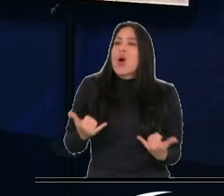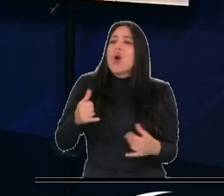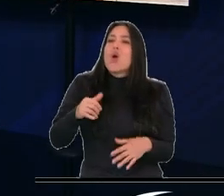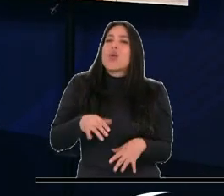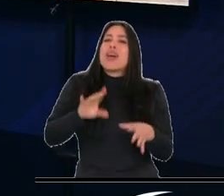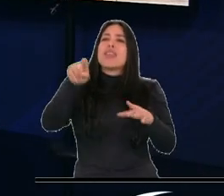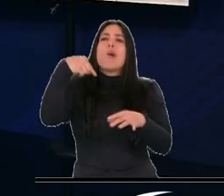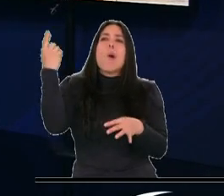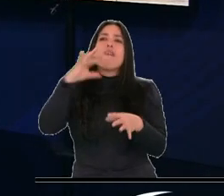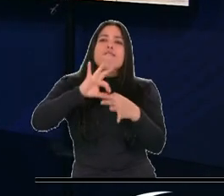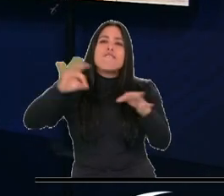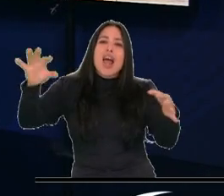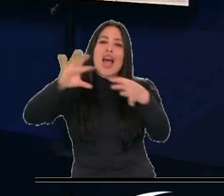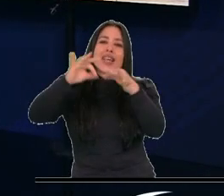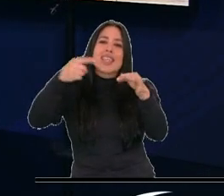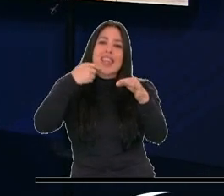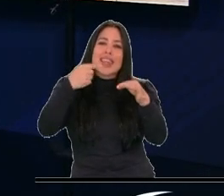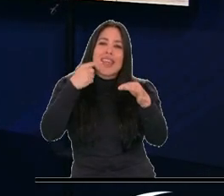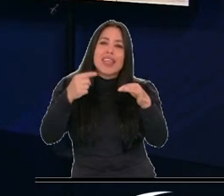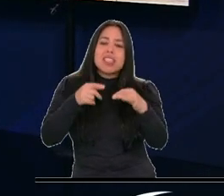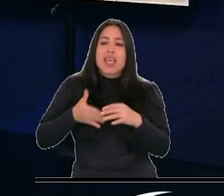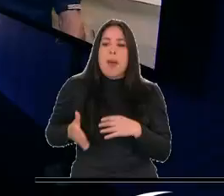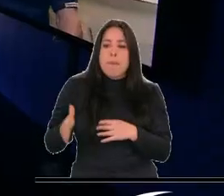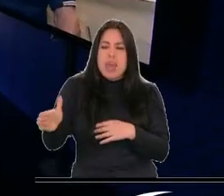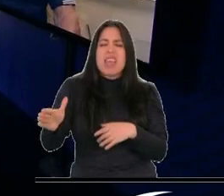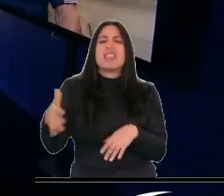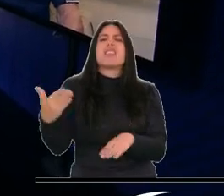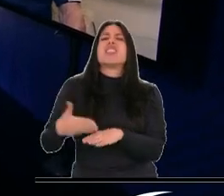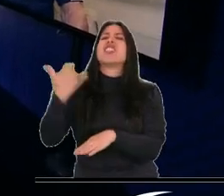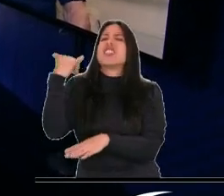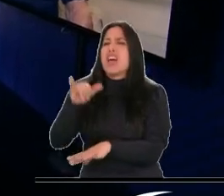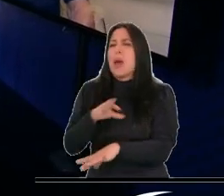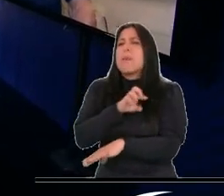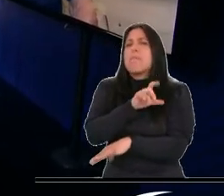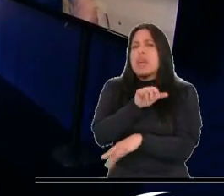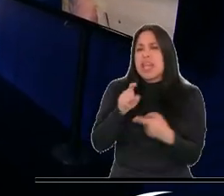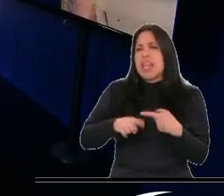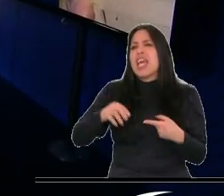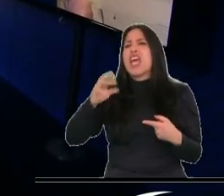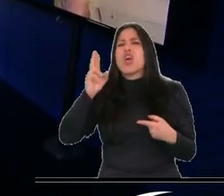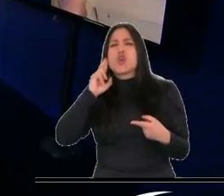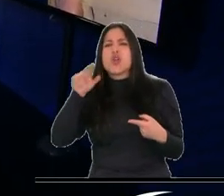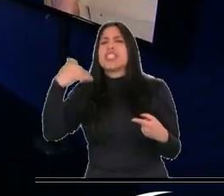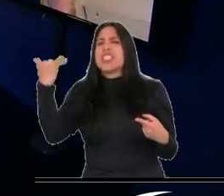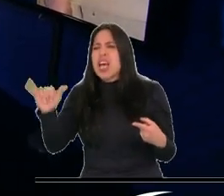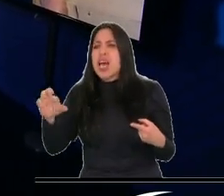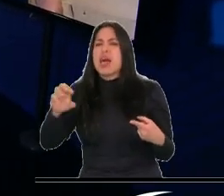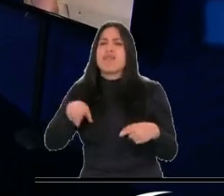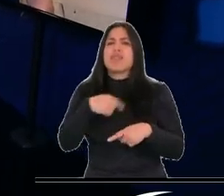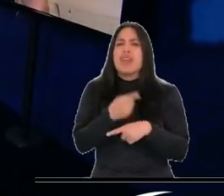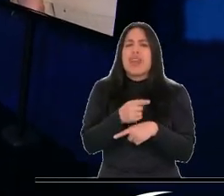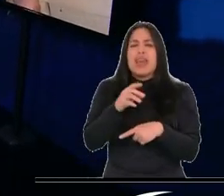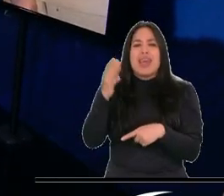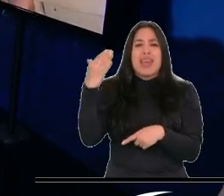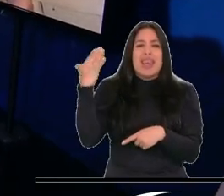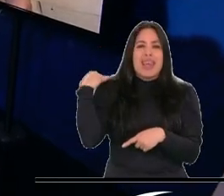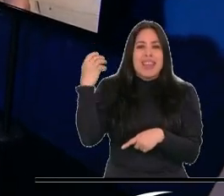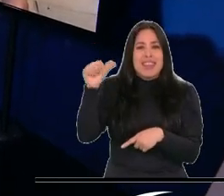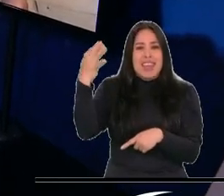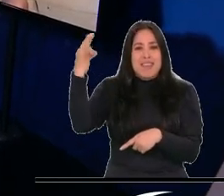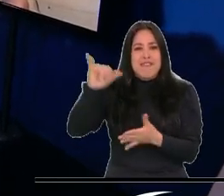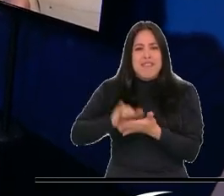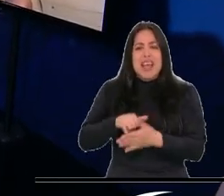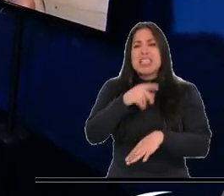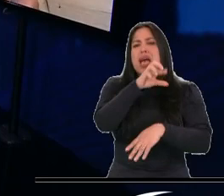las frases de, lo que está haciendo Messi, ya lo hizo Pelé, lo que hizo Ronaldo, ya lo hizo Pelé, lo que hizo Mbappé, ya lo hizo Pelé.